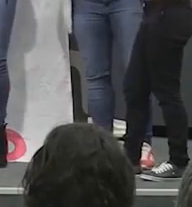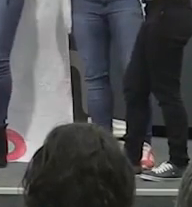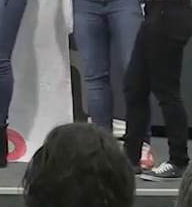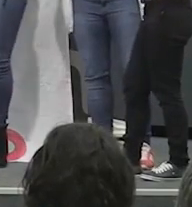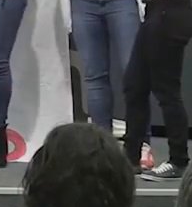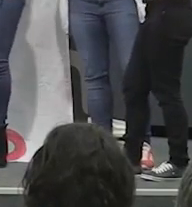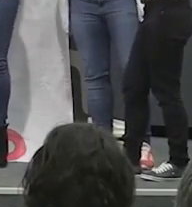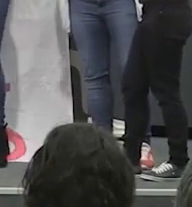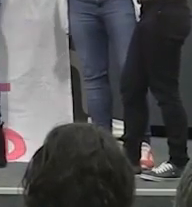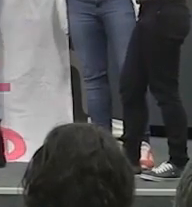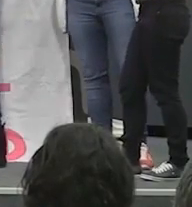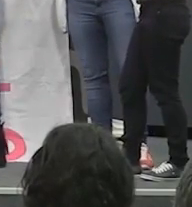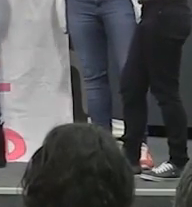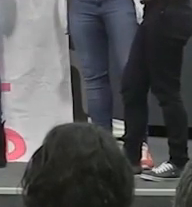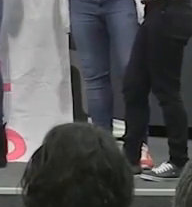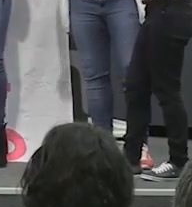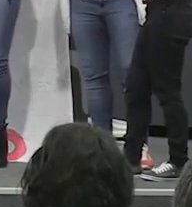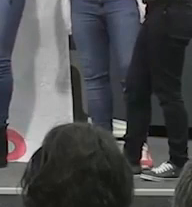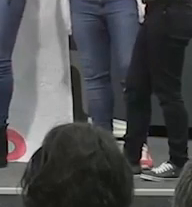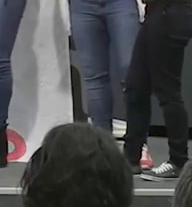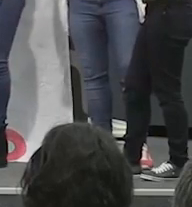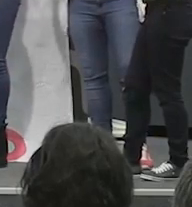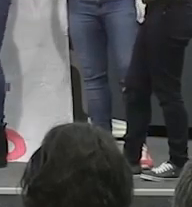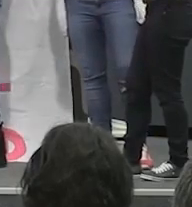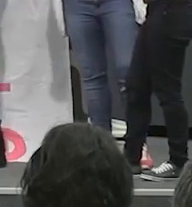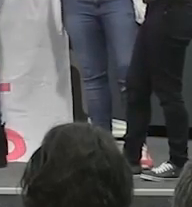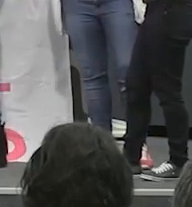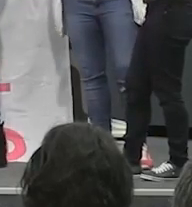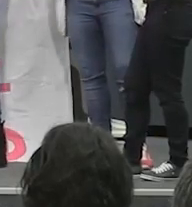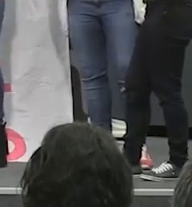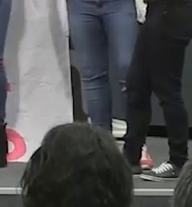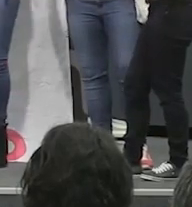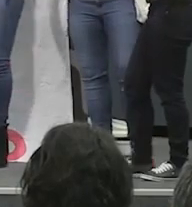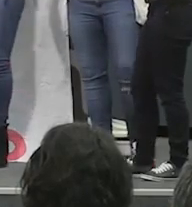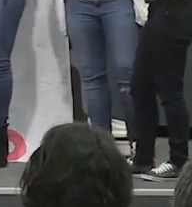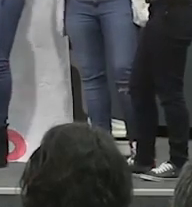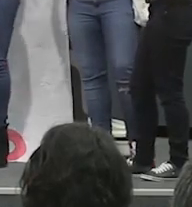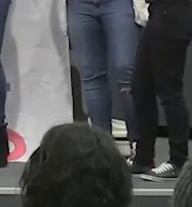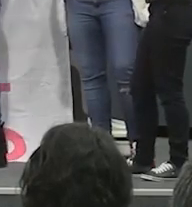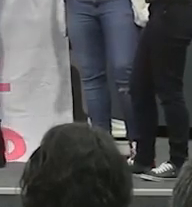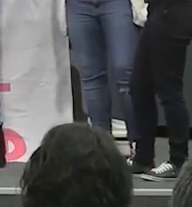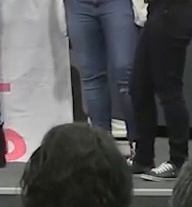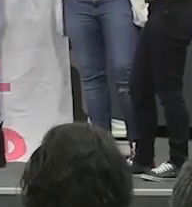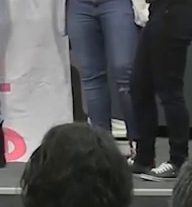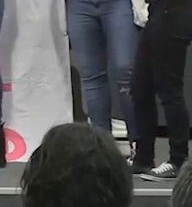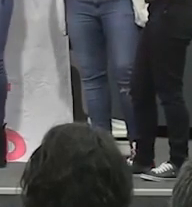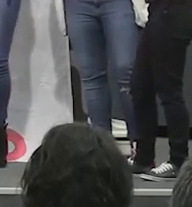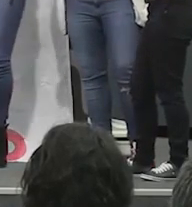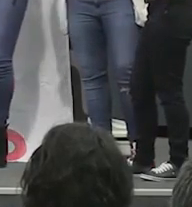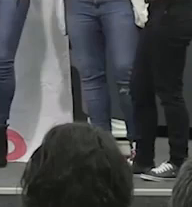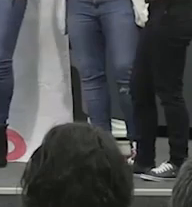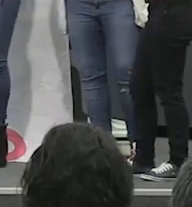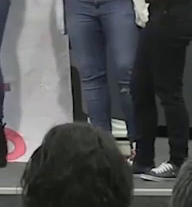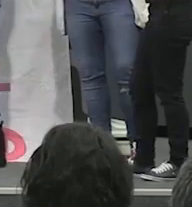Yo soy la mano de terciopelo Soy el sosiego, la